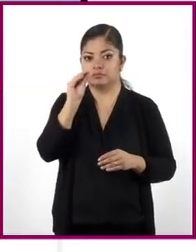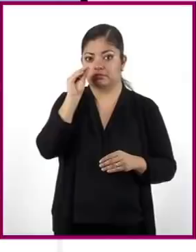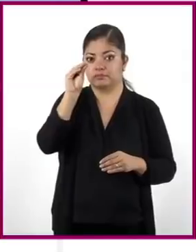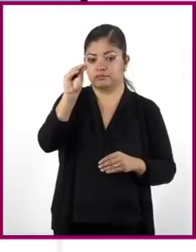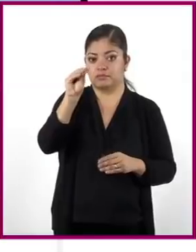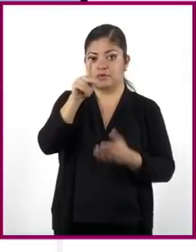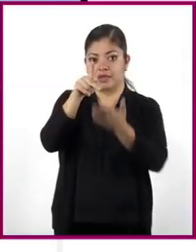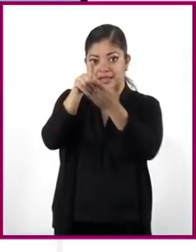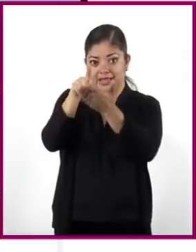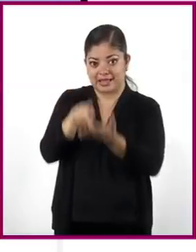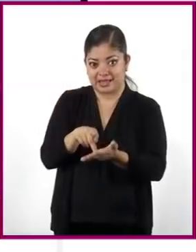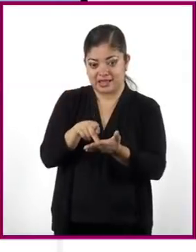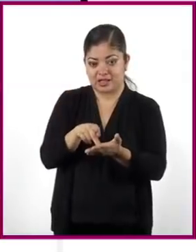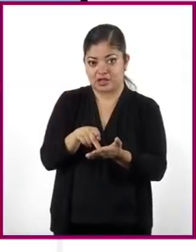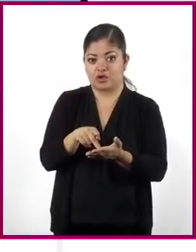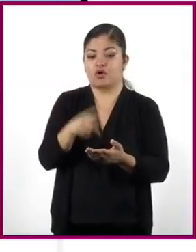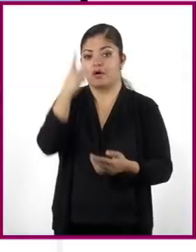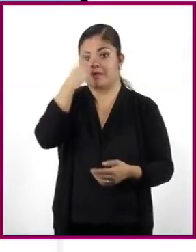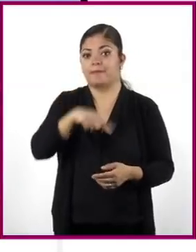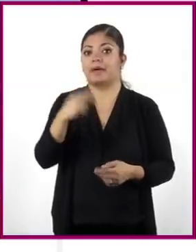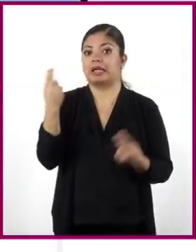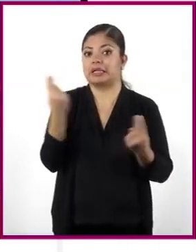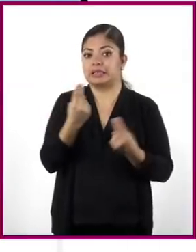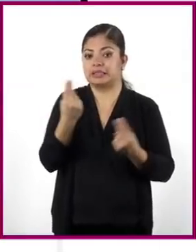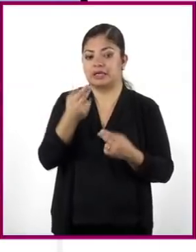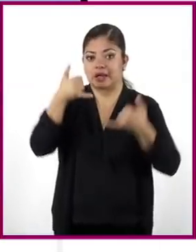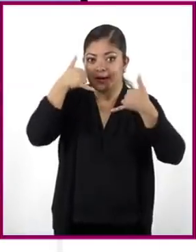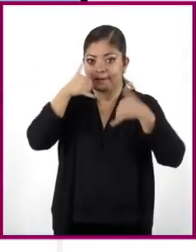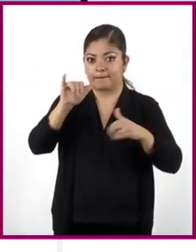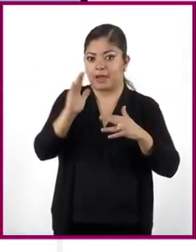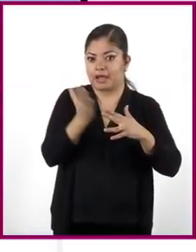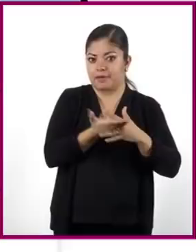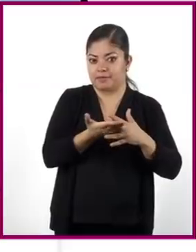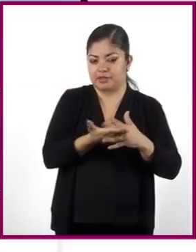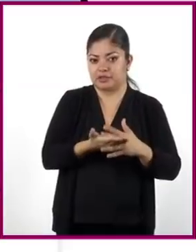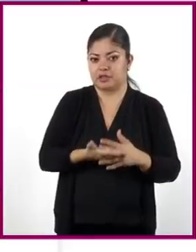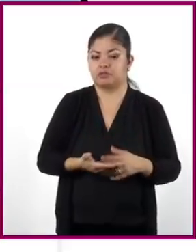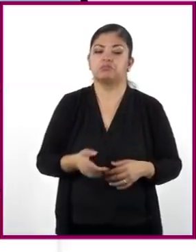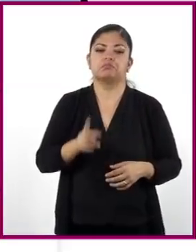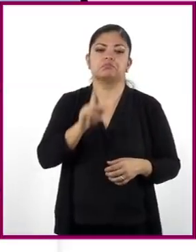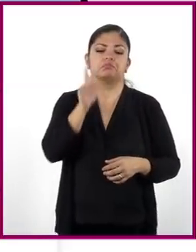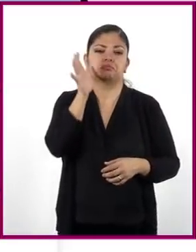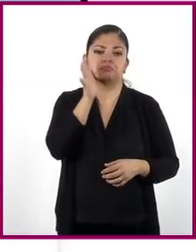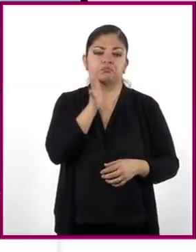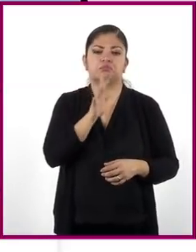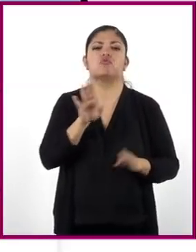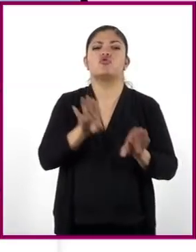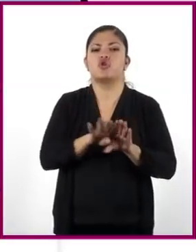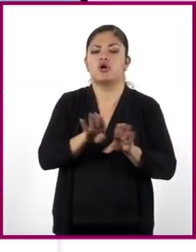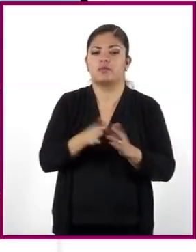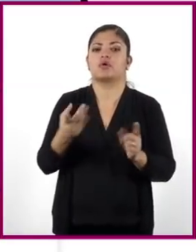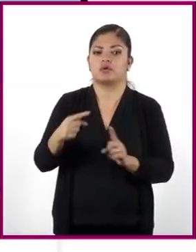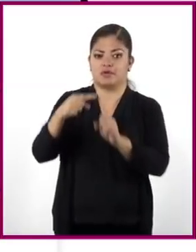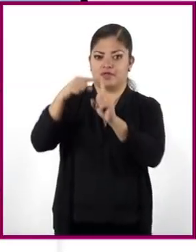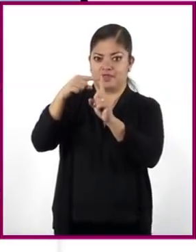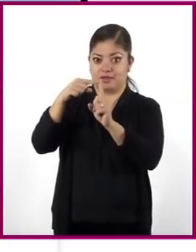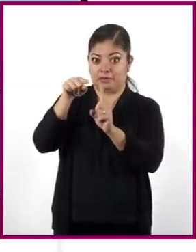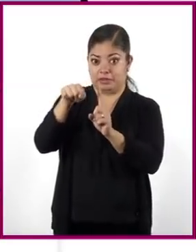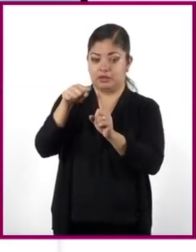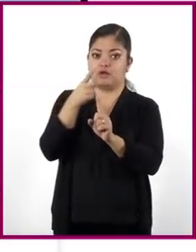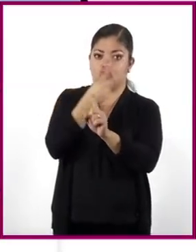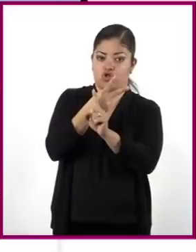kilogramos de forraje que se necesita para la mitad de las vacas. Simplemente dividiendo entre dos, así,